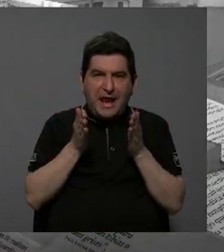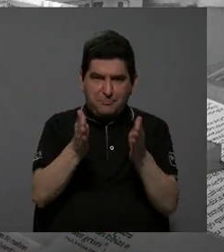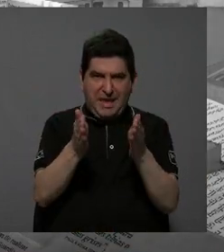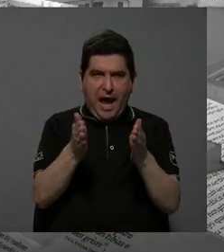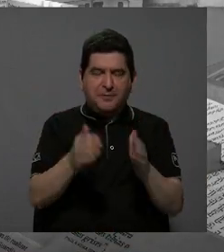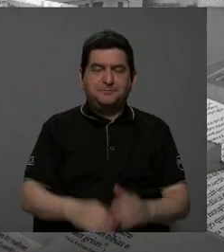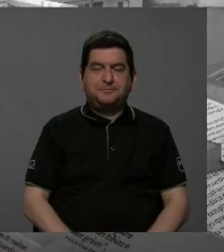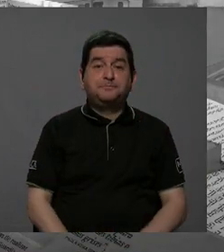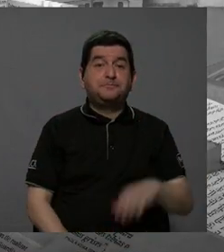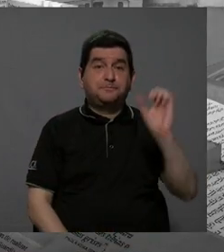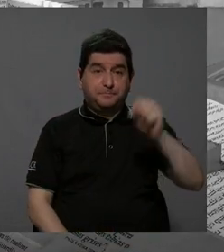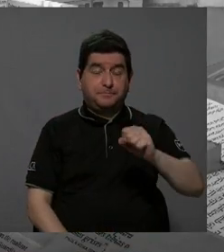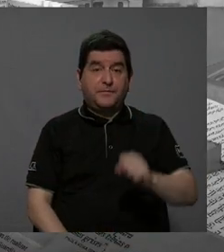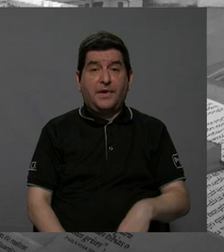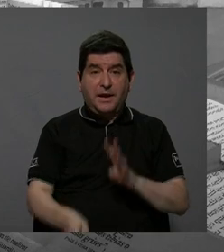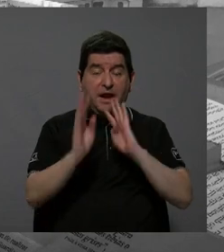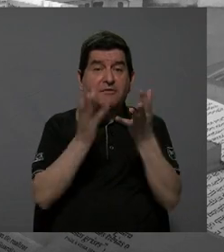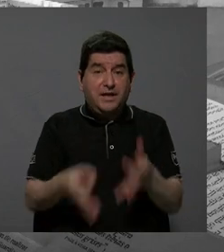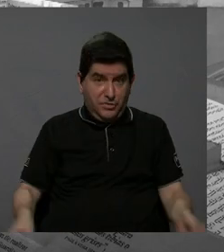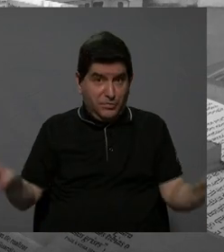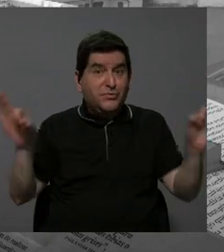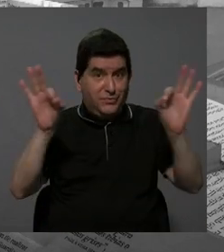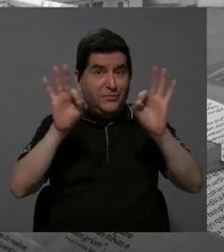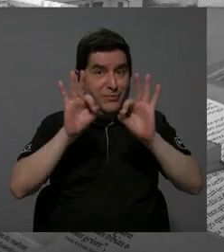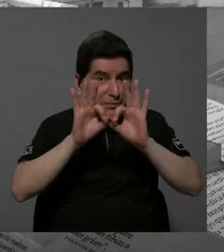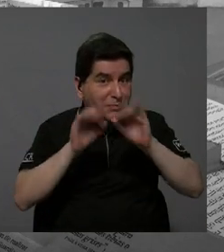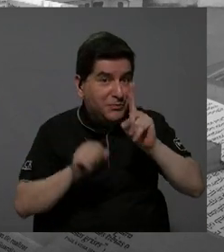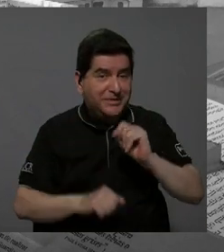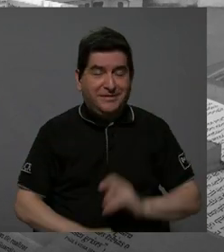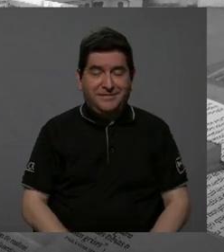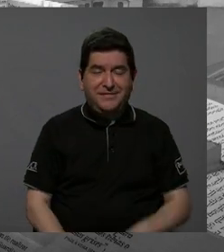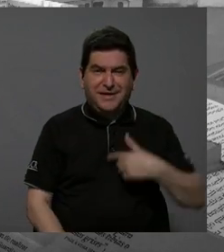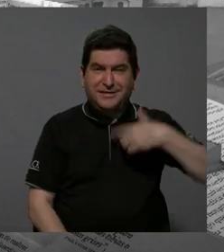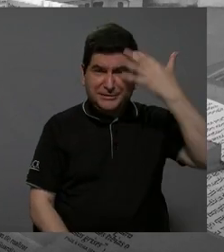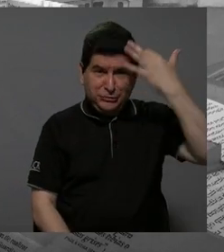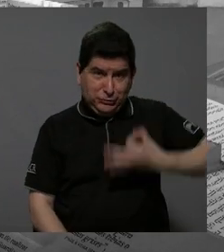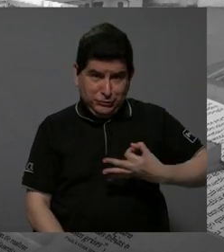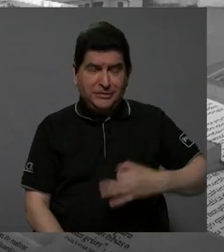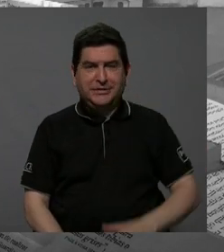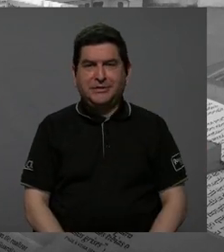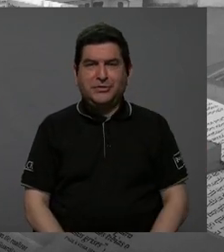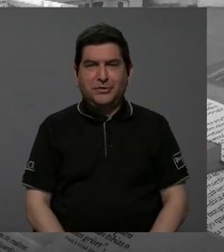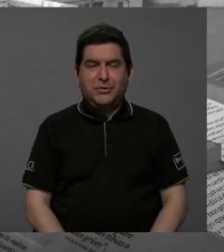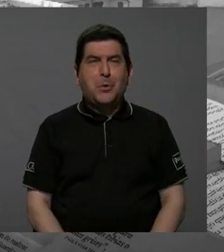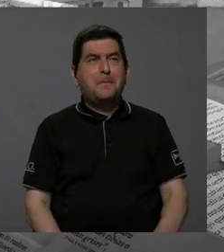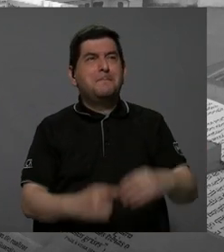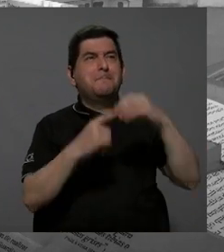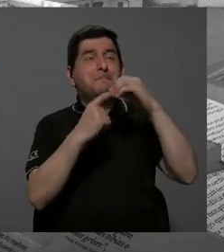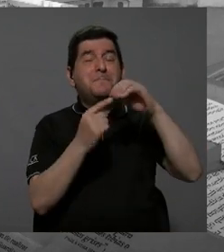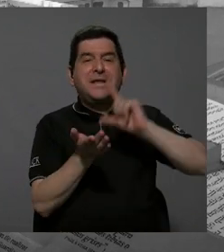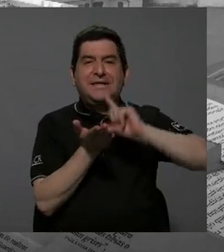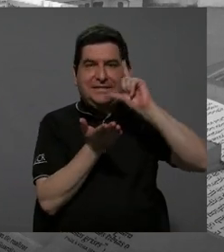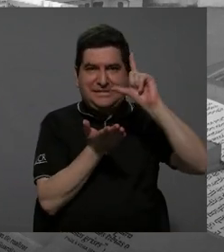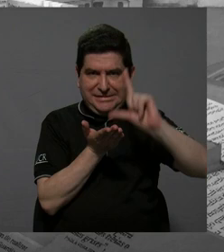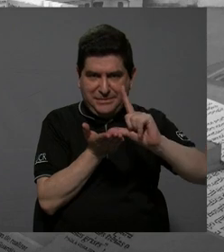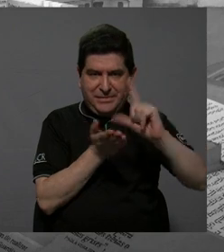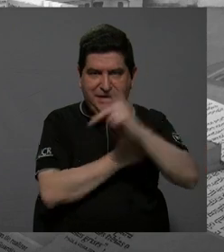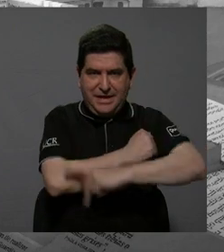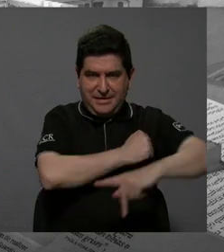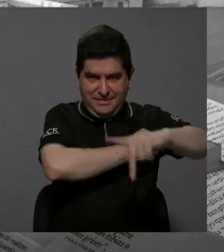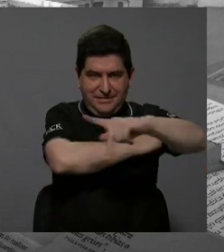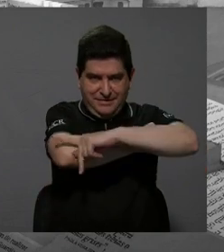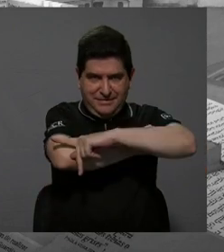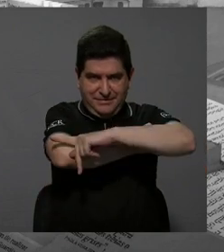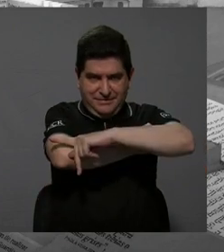precisamente hablando de lo que importa. Yo creo que una de las principales elecciones que como país tenemos